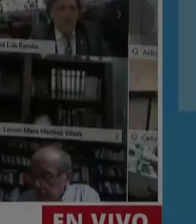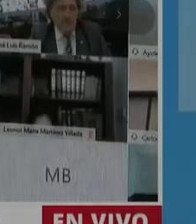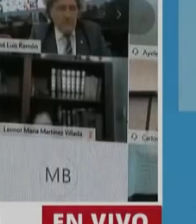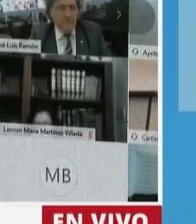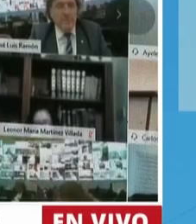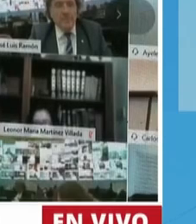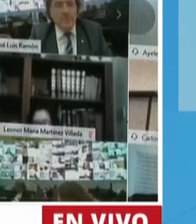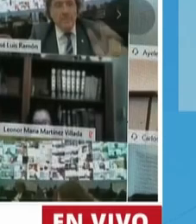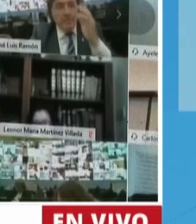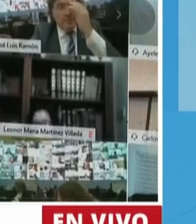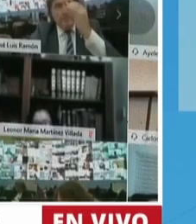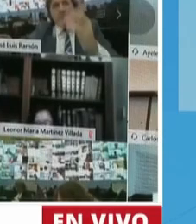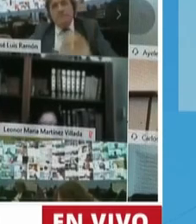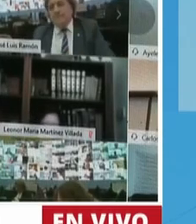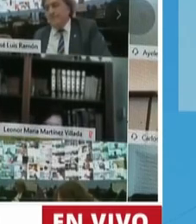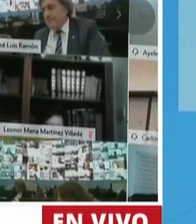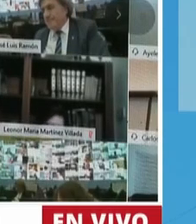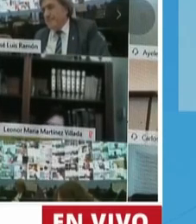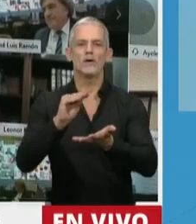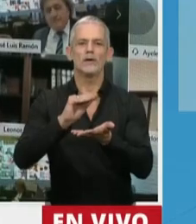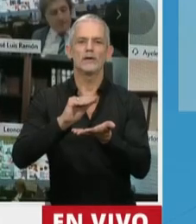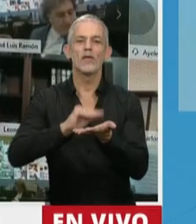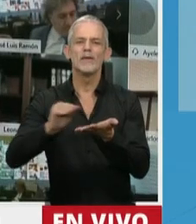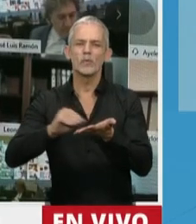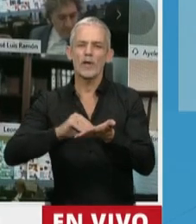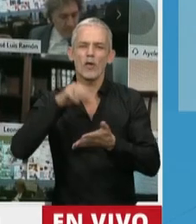Tiene la palabra el diputado Nicolás del Caño.